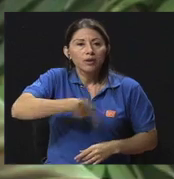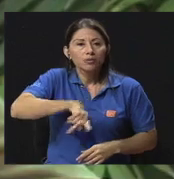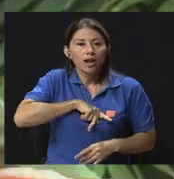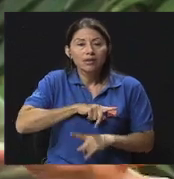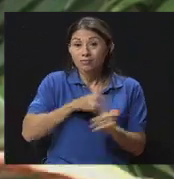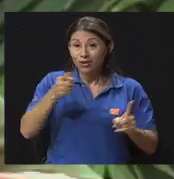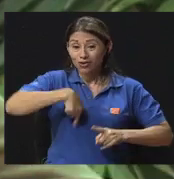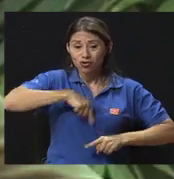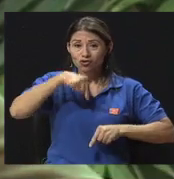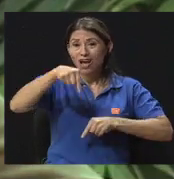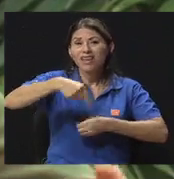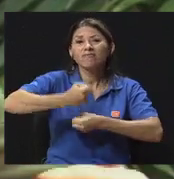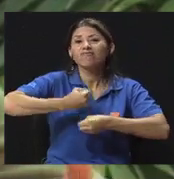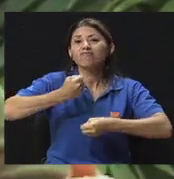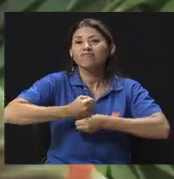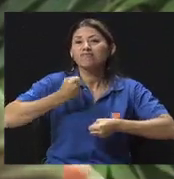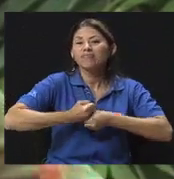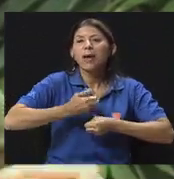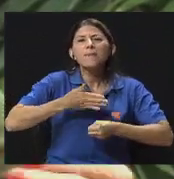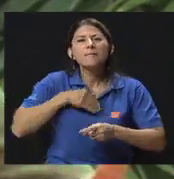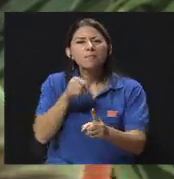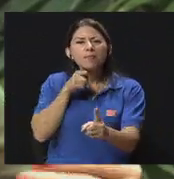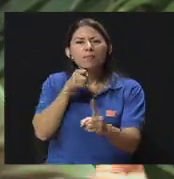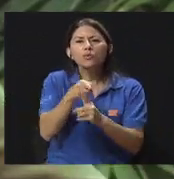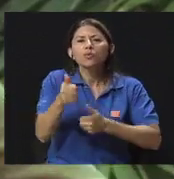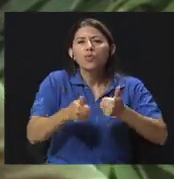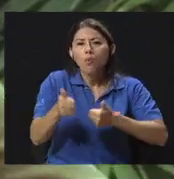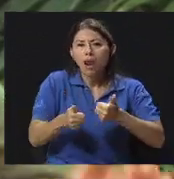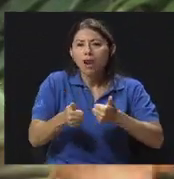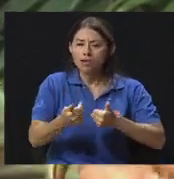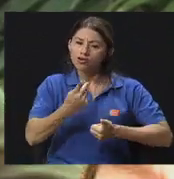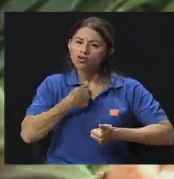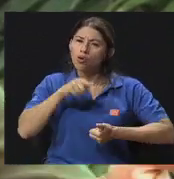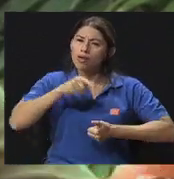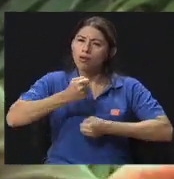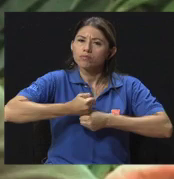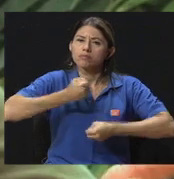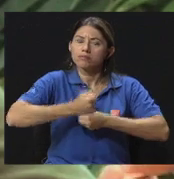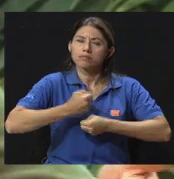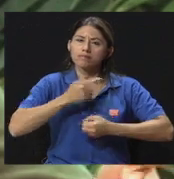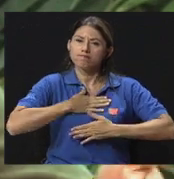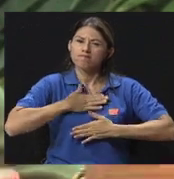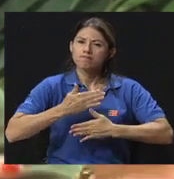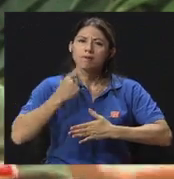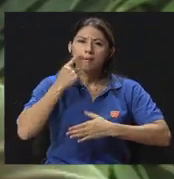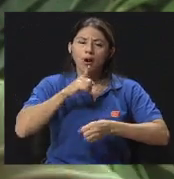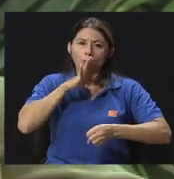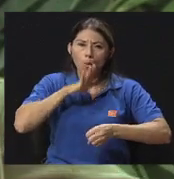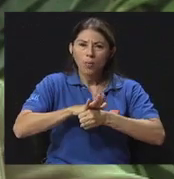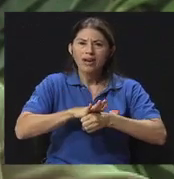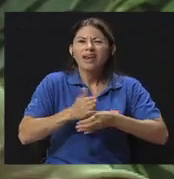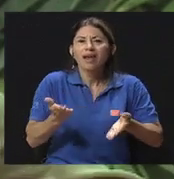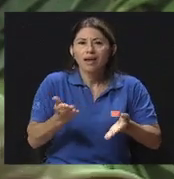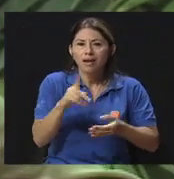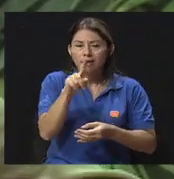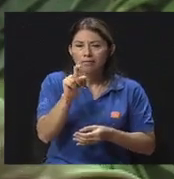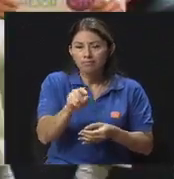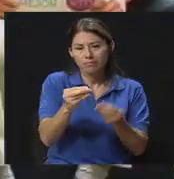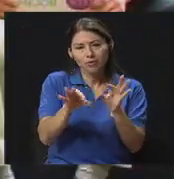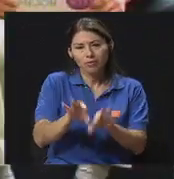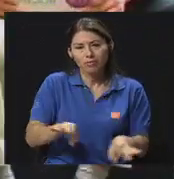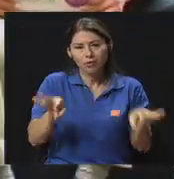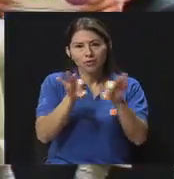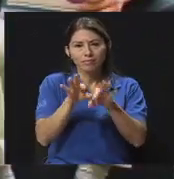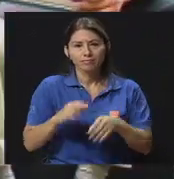¿cuál es nuestra meta? ¿Cuál es mi propósito? ¿Qué tengo yo que invertir o poner de mi parte para cumplir ese propósito? Y ahí es lo fundamental. Shirley,